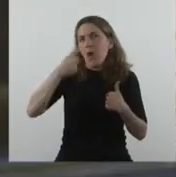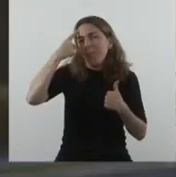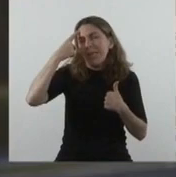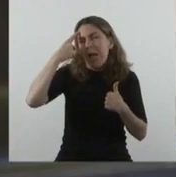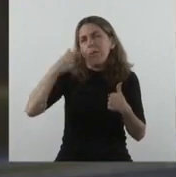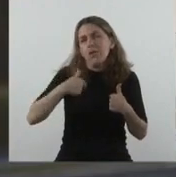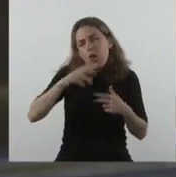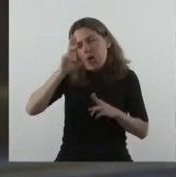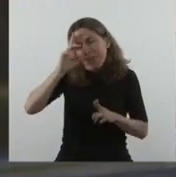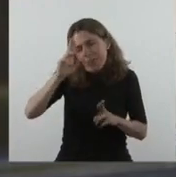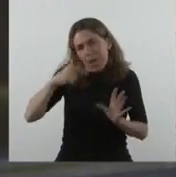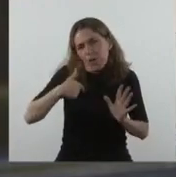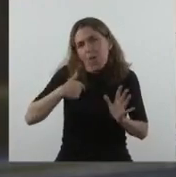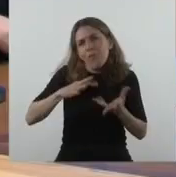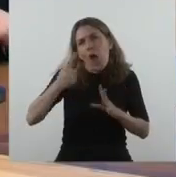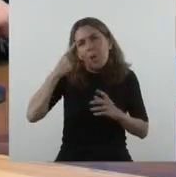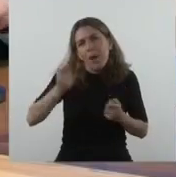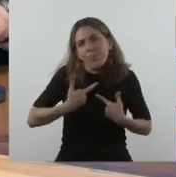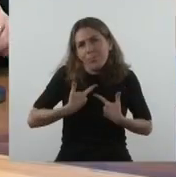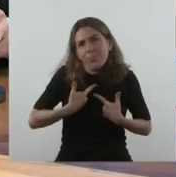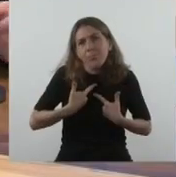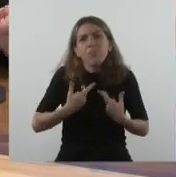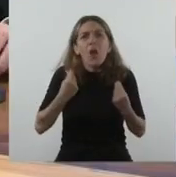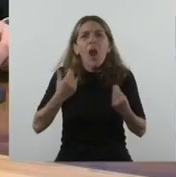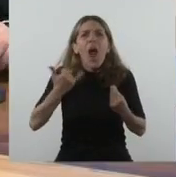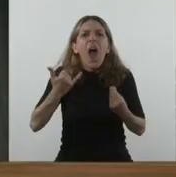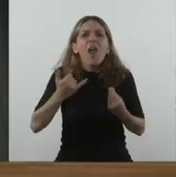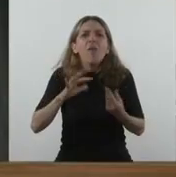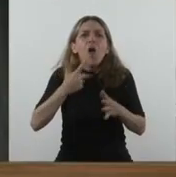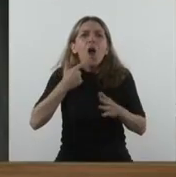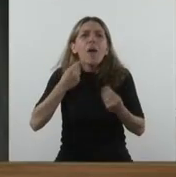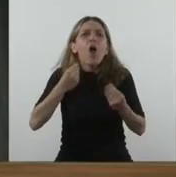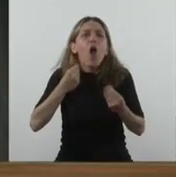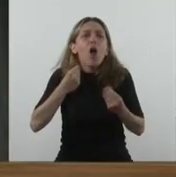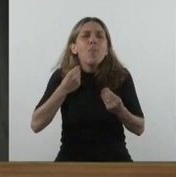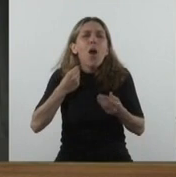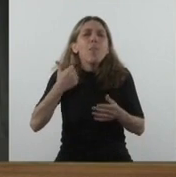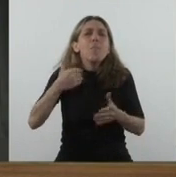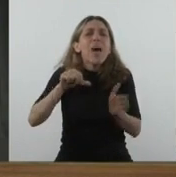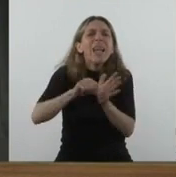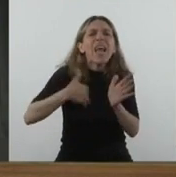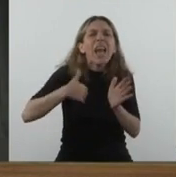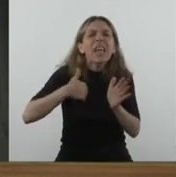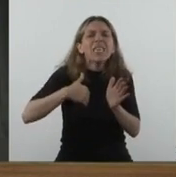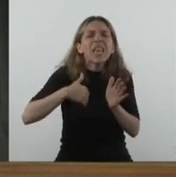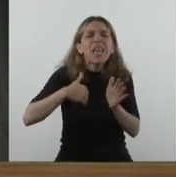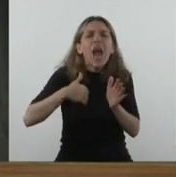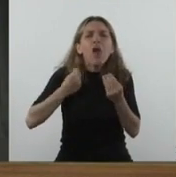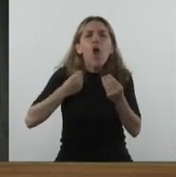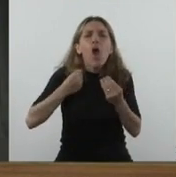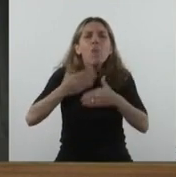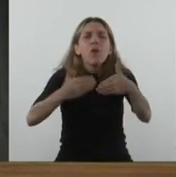digo esto con mucho respeto, es una mirada muy cejada de cómo construir el país. Pareciera ser